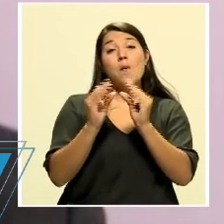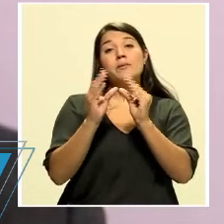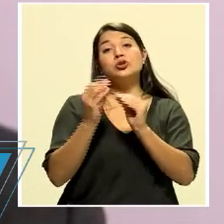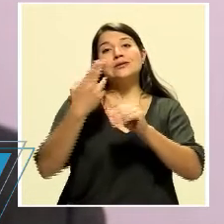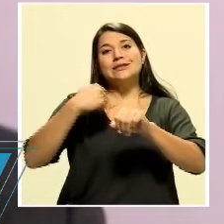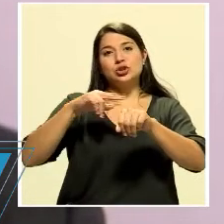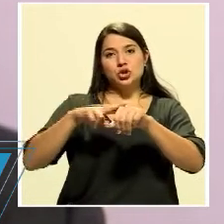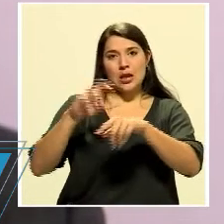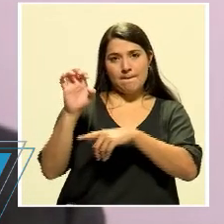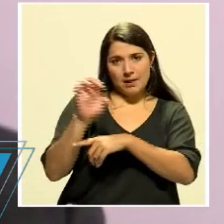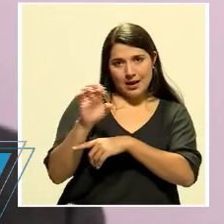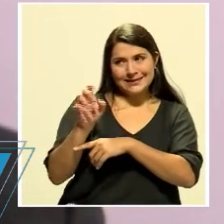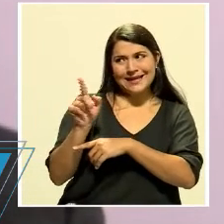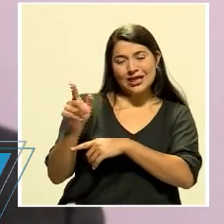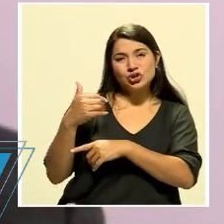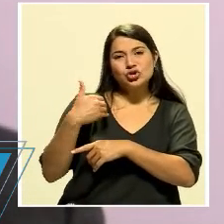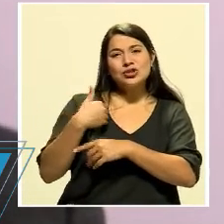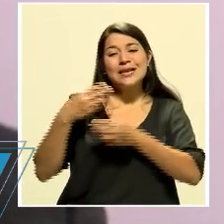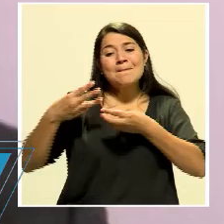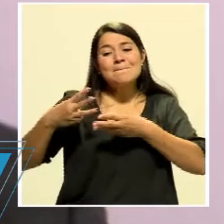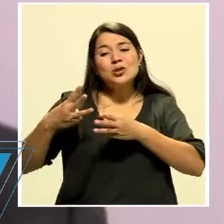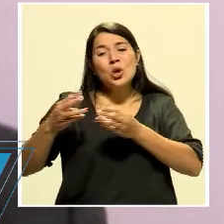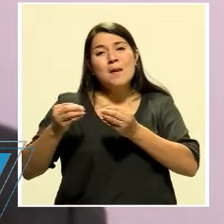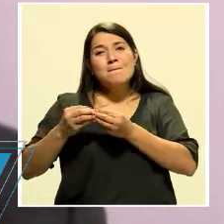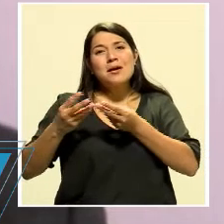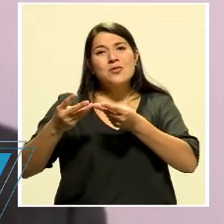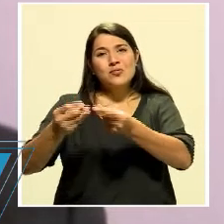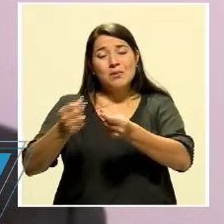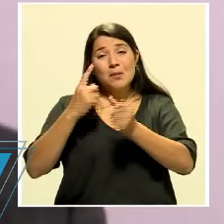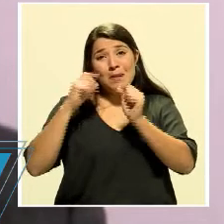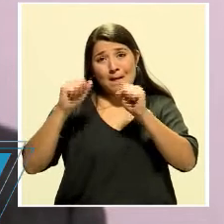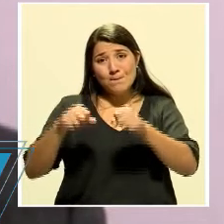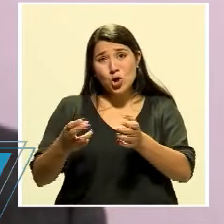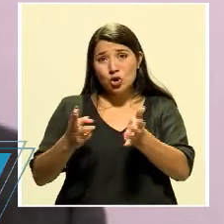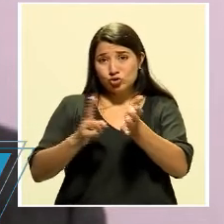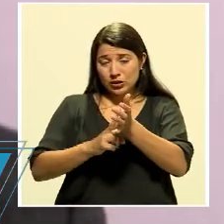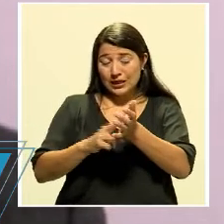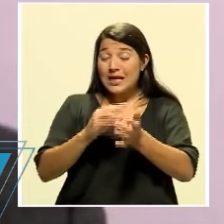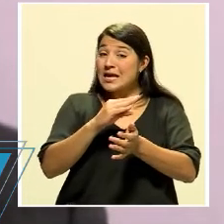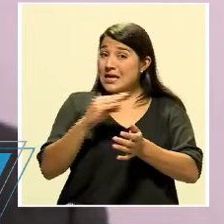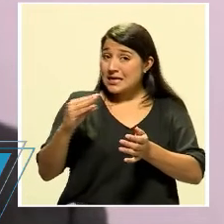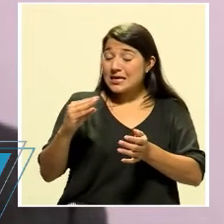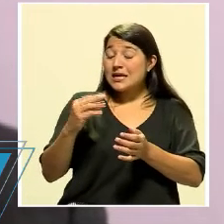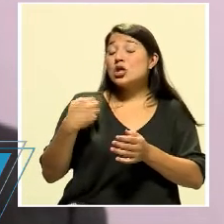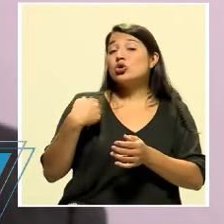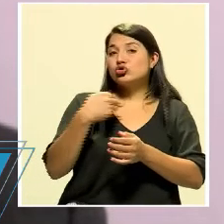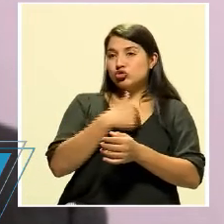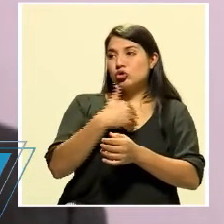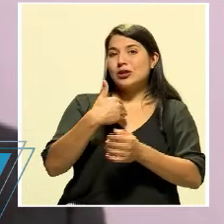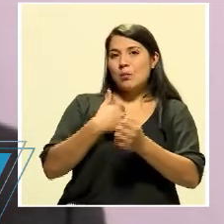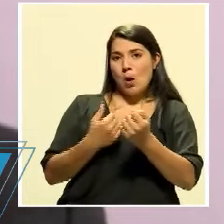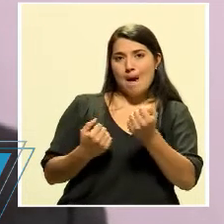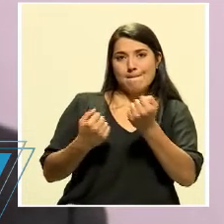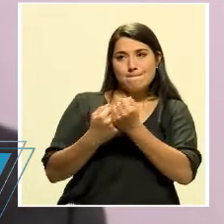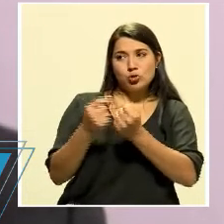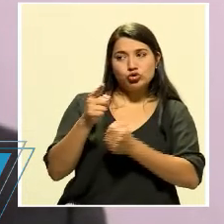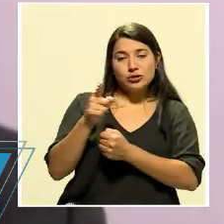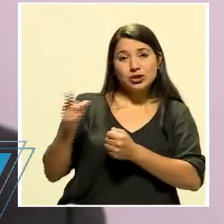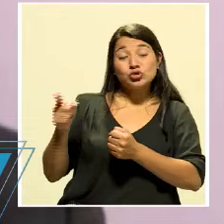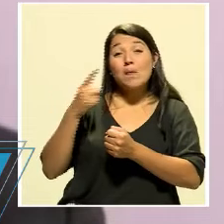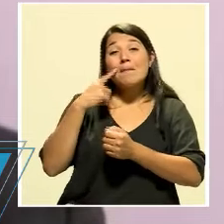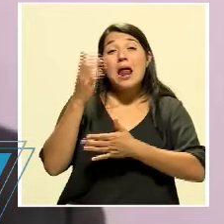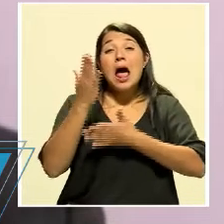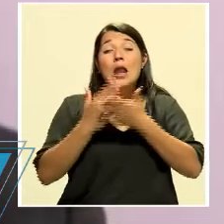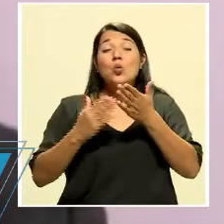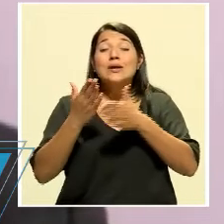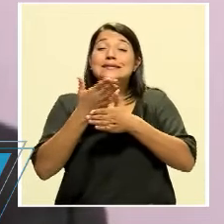medio de una emergencia pues ellos tienen mecanismos más ágiles para hacer contrataciones y en eso hemos contado con apoyo de ellos para ciertas partes más